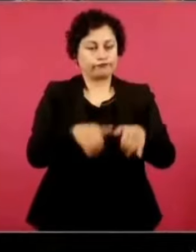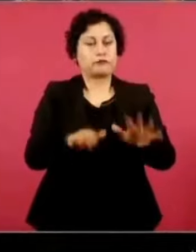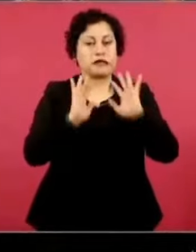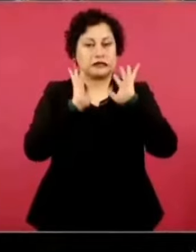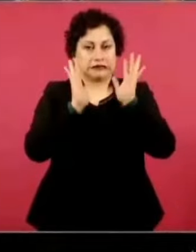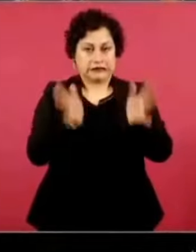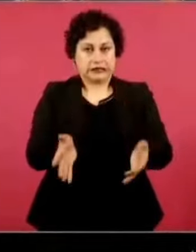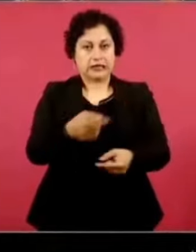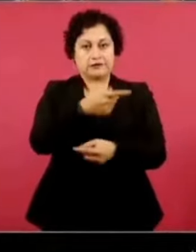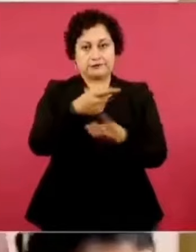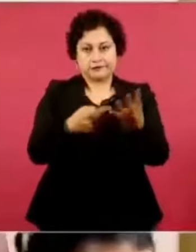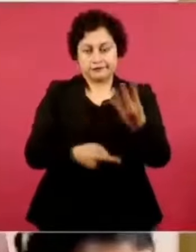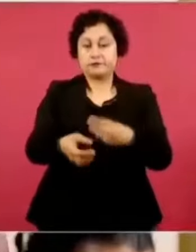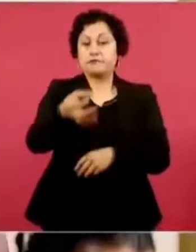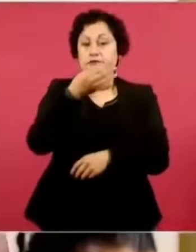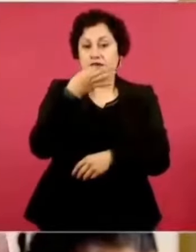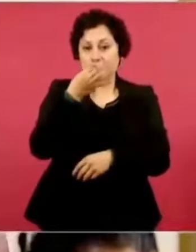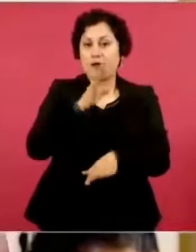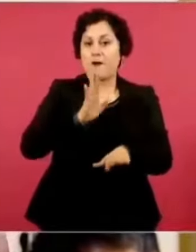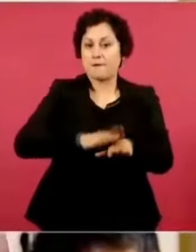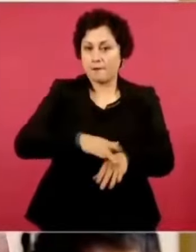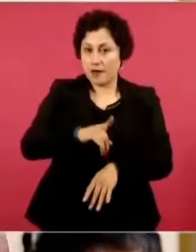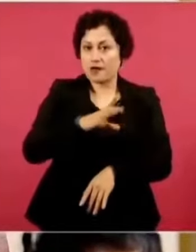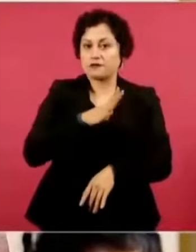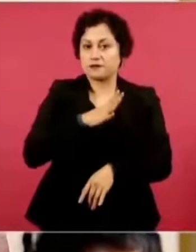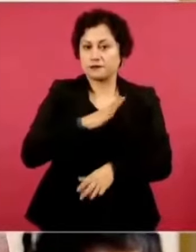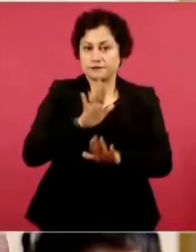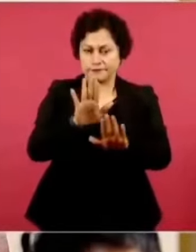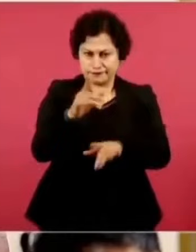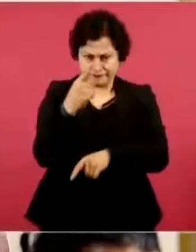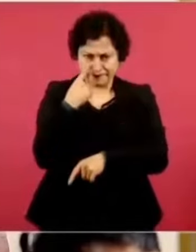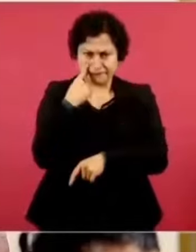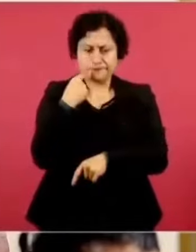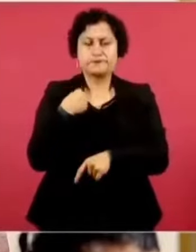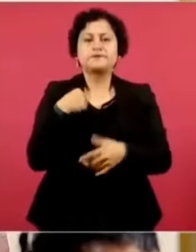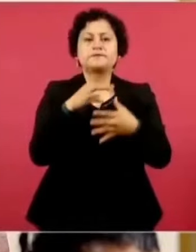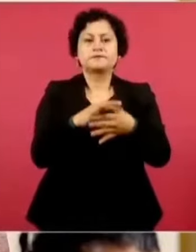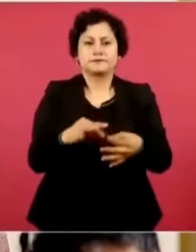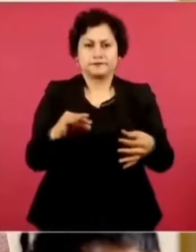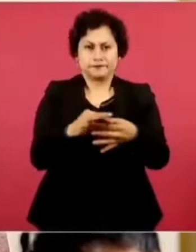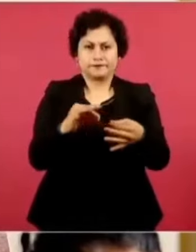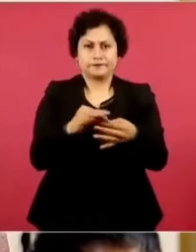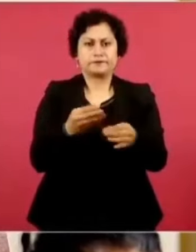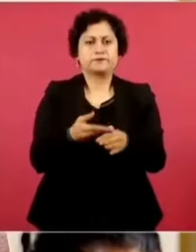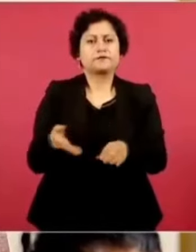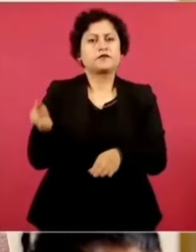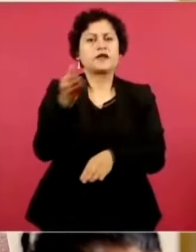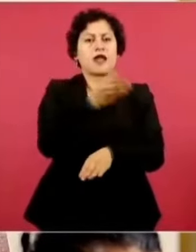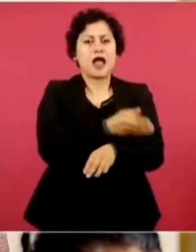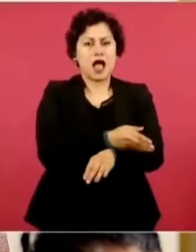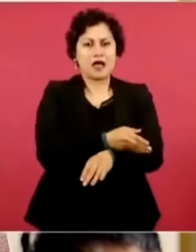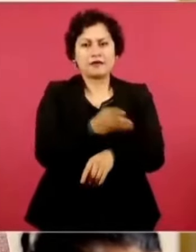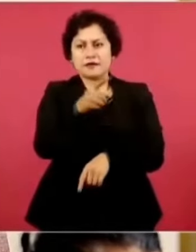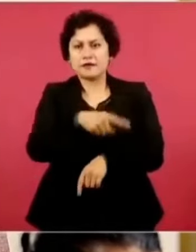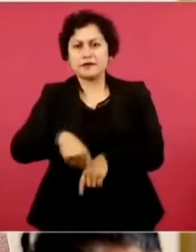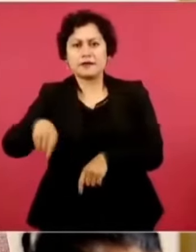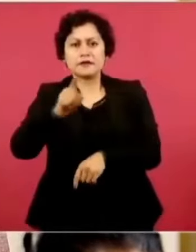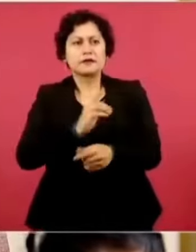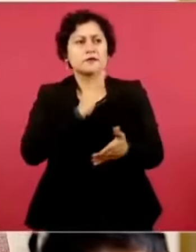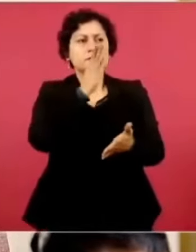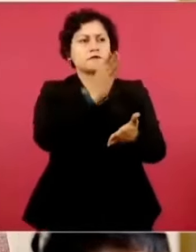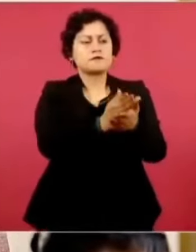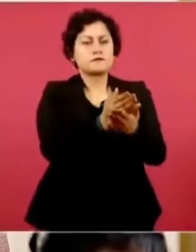antes se pagaba la atención médica y las medicinas.